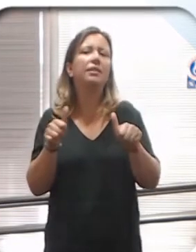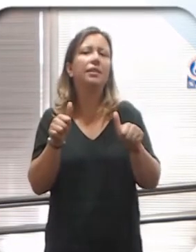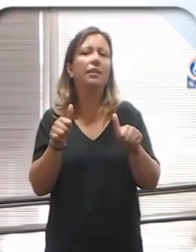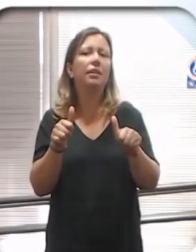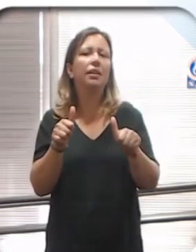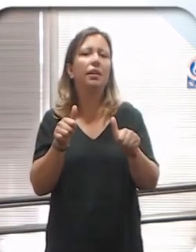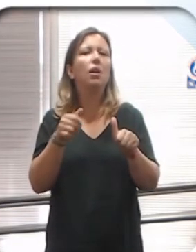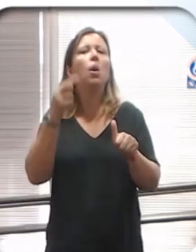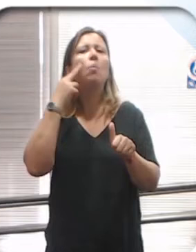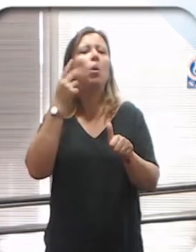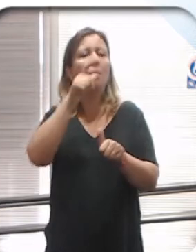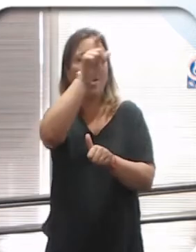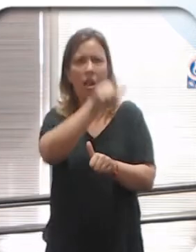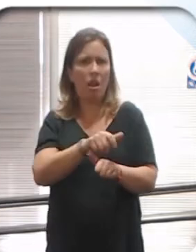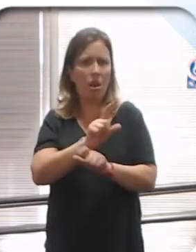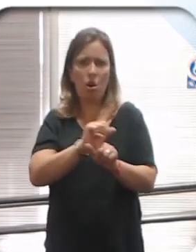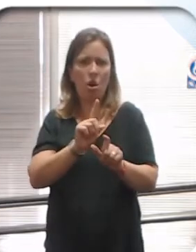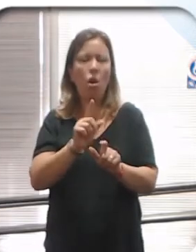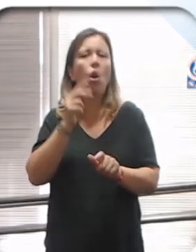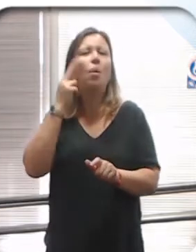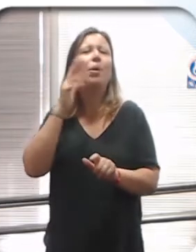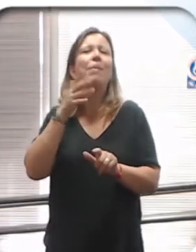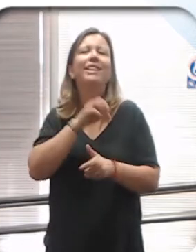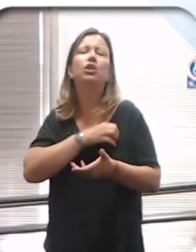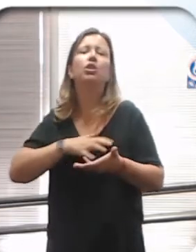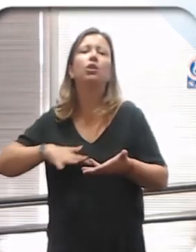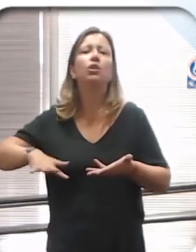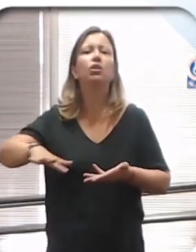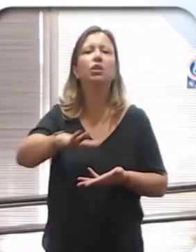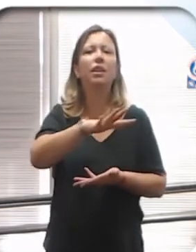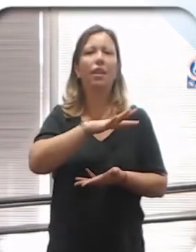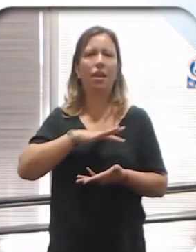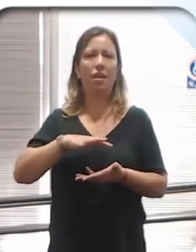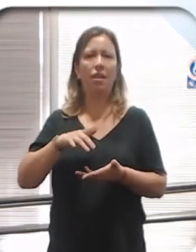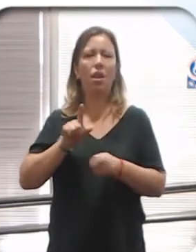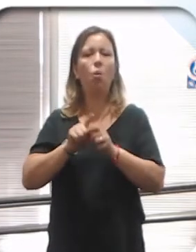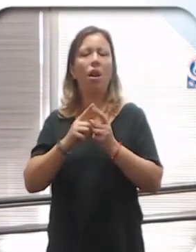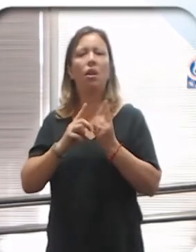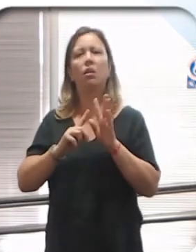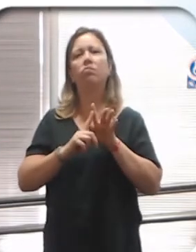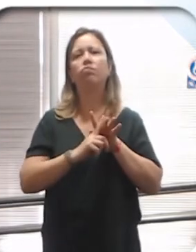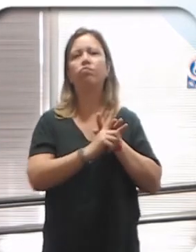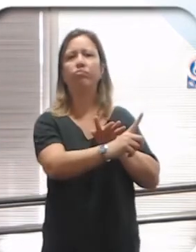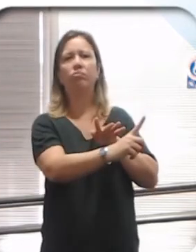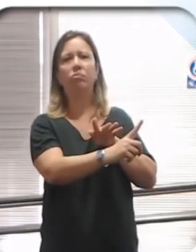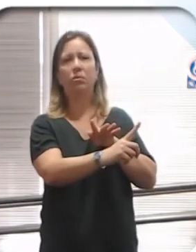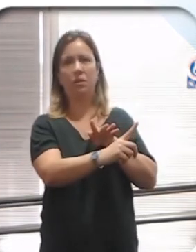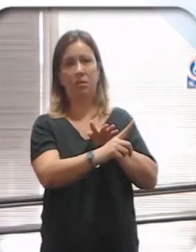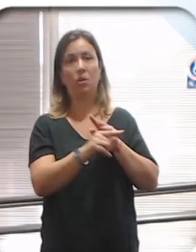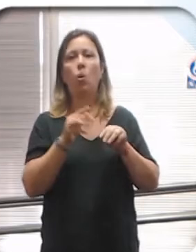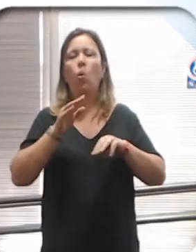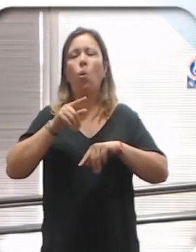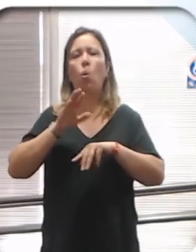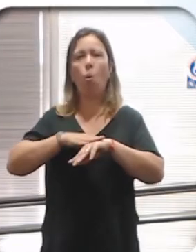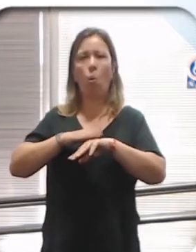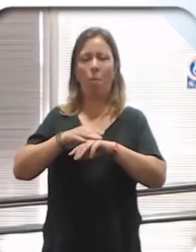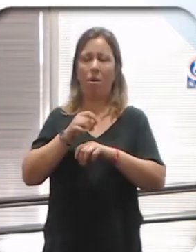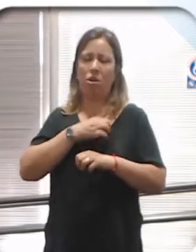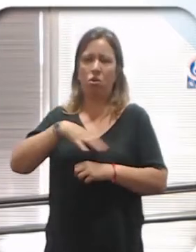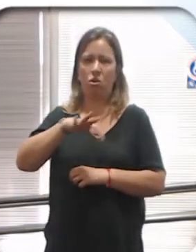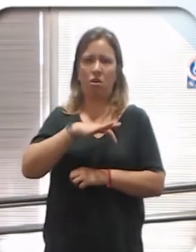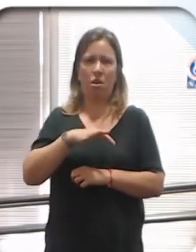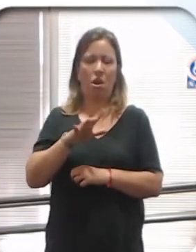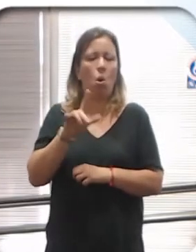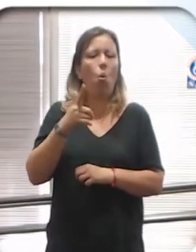es que el problema no está en la persona, sino en la sociedad que discapacita a esta persona. En donde no